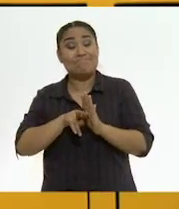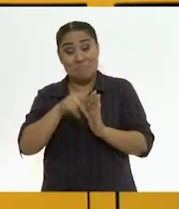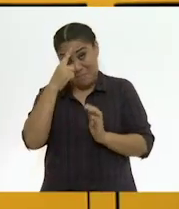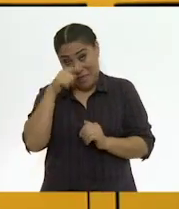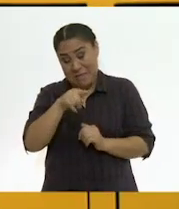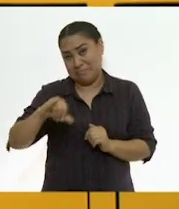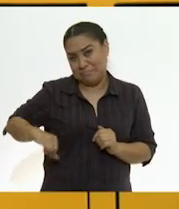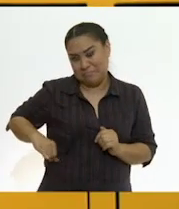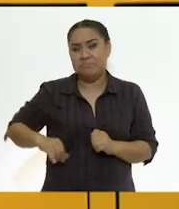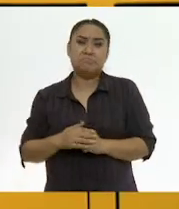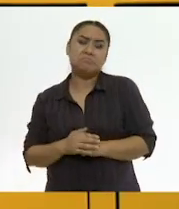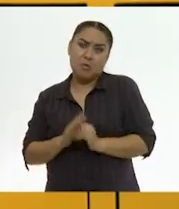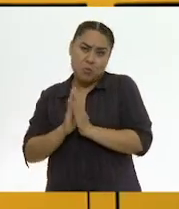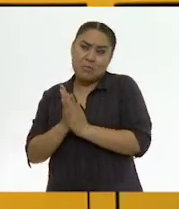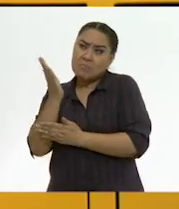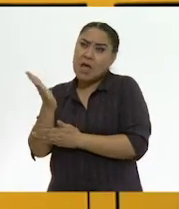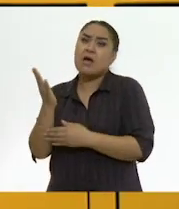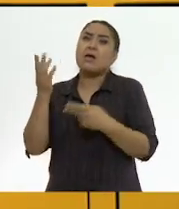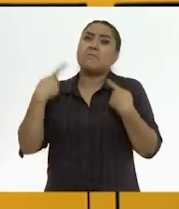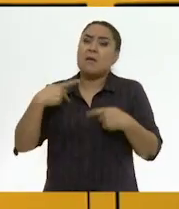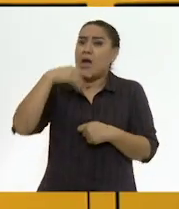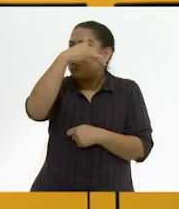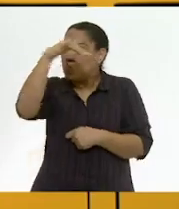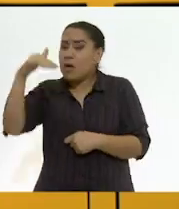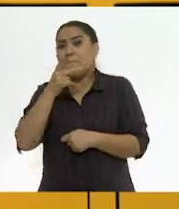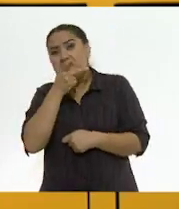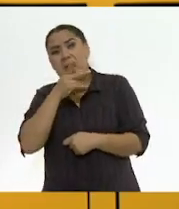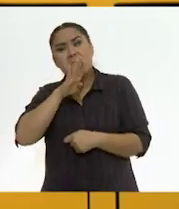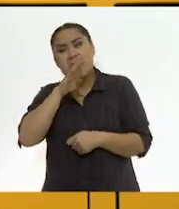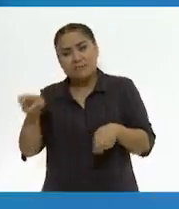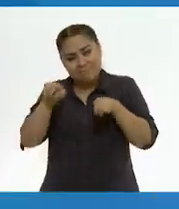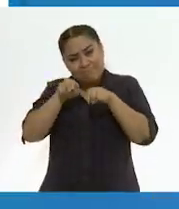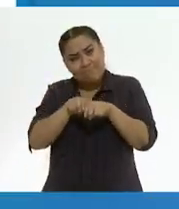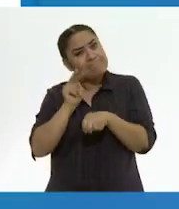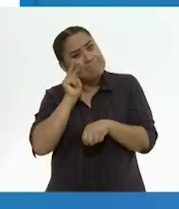Pídele a un adulto, papá, mamá o quien esté contigo para que te acompañen a verlo.